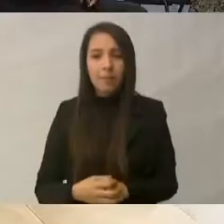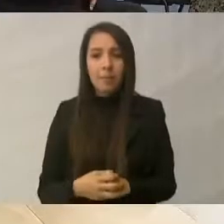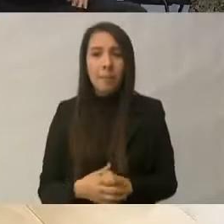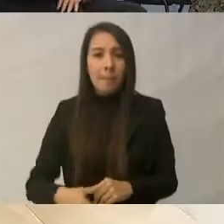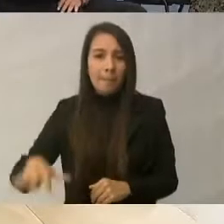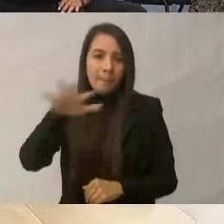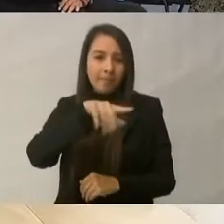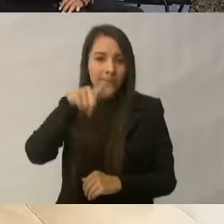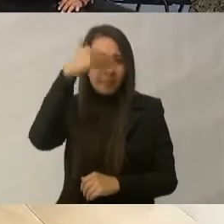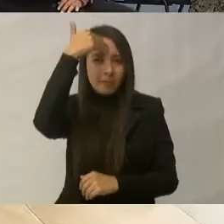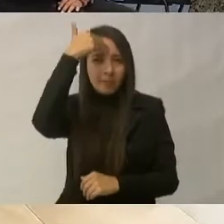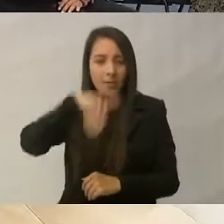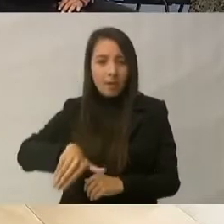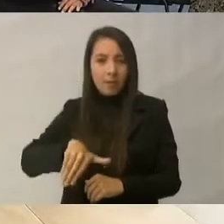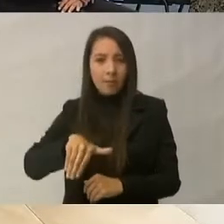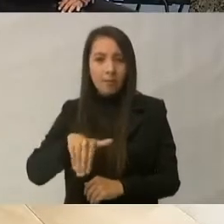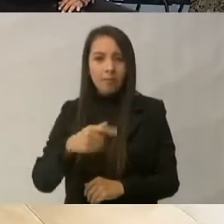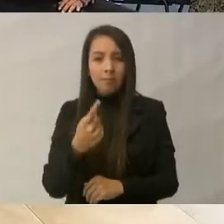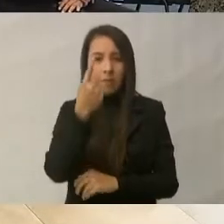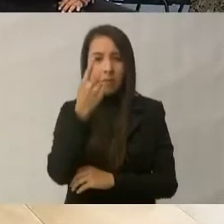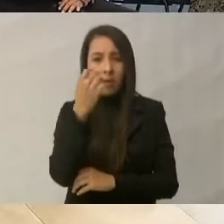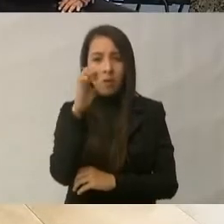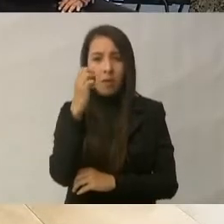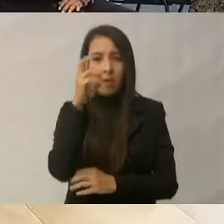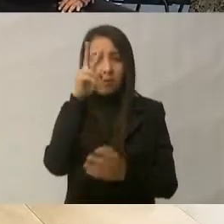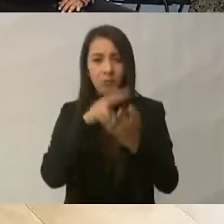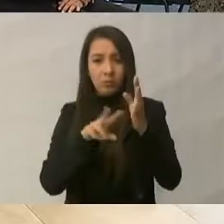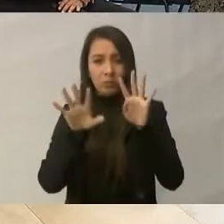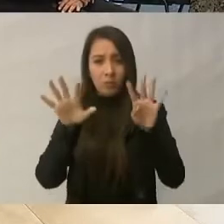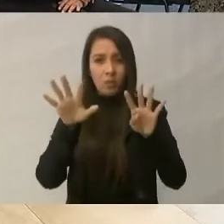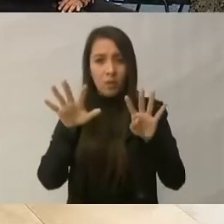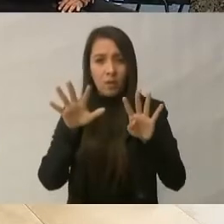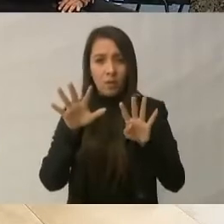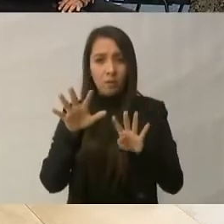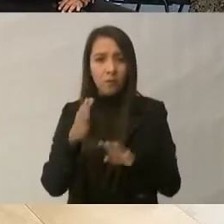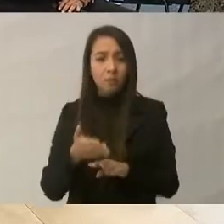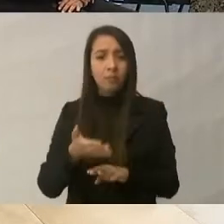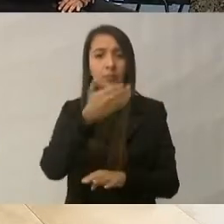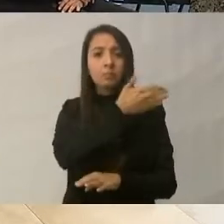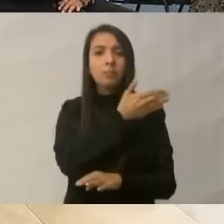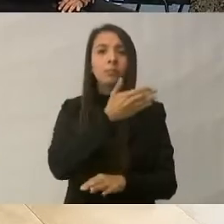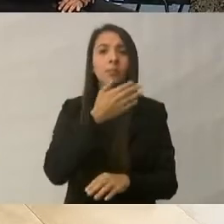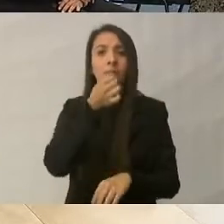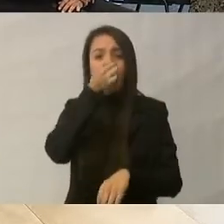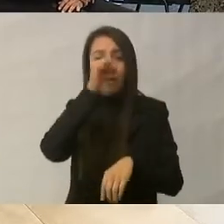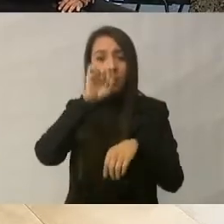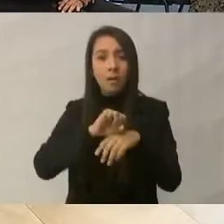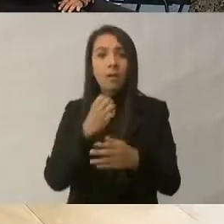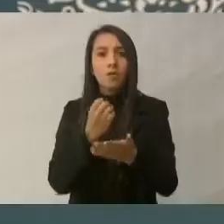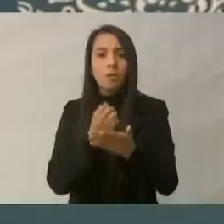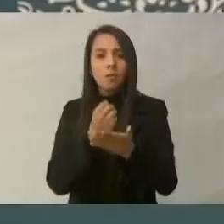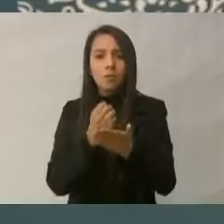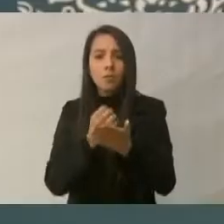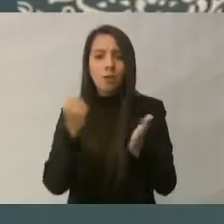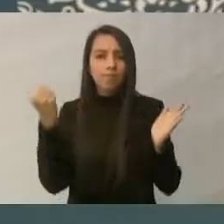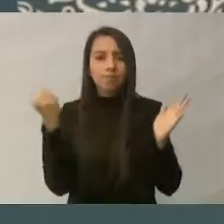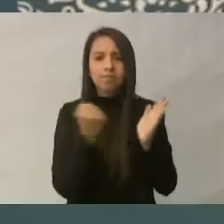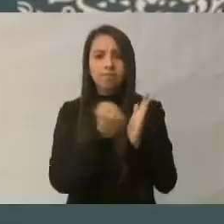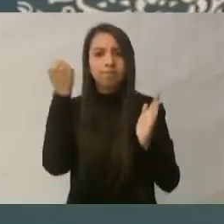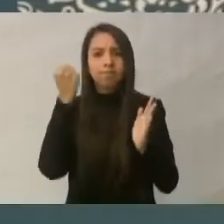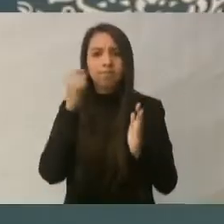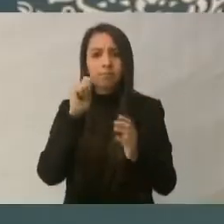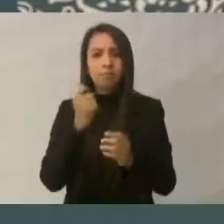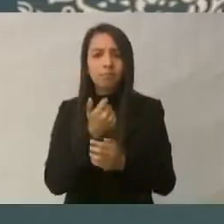desde el 1 de enero de 2019, la Secretaría de Economía puso en marcha el programa Zona Libre de la Frontera Norte en